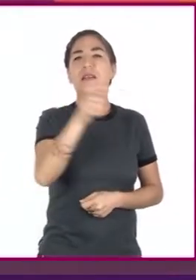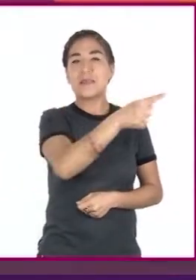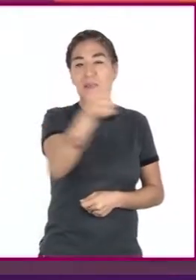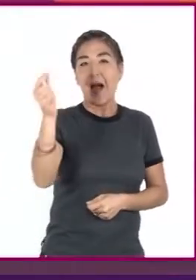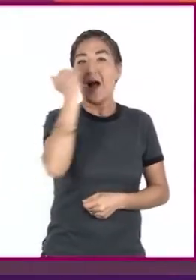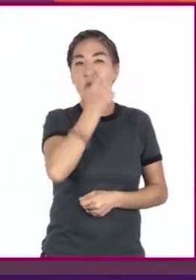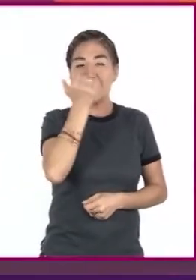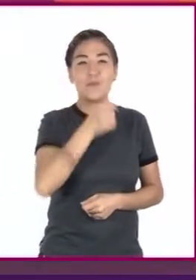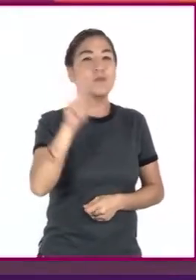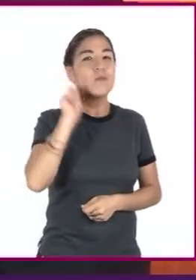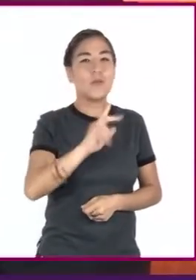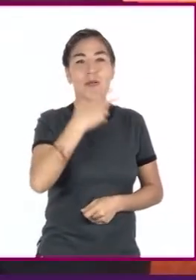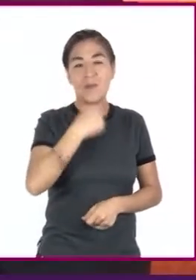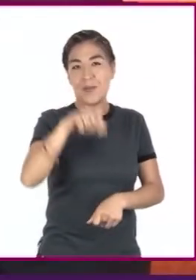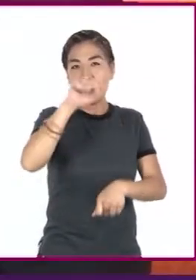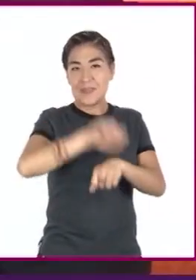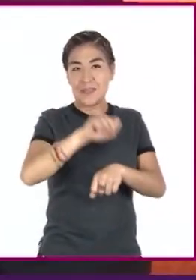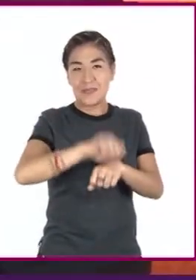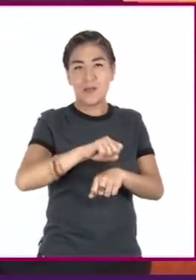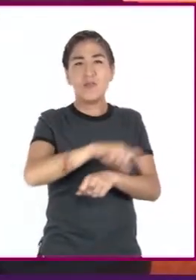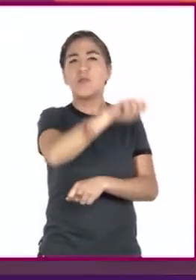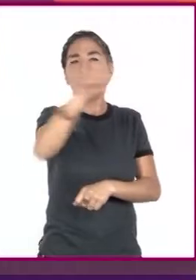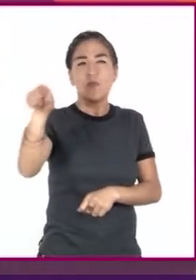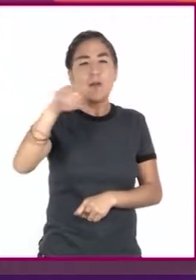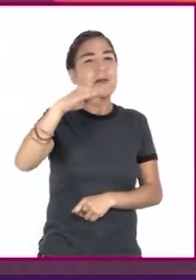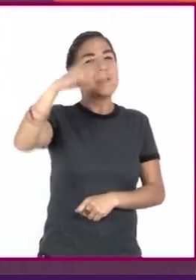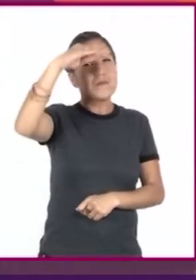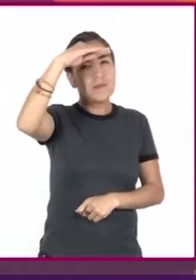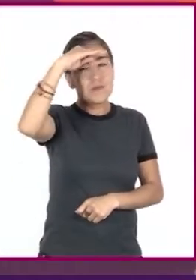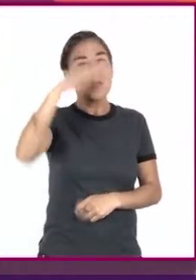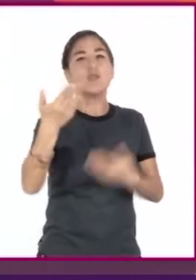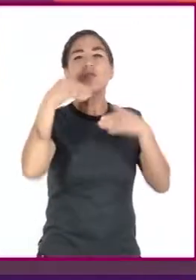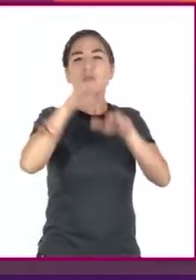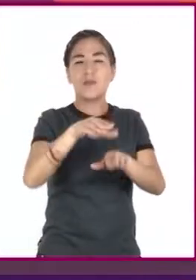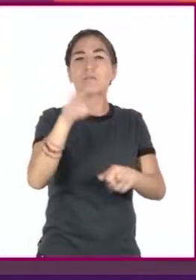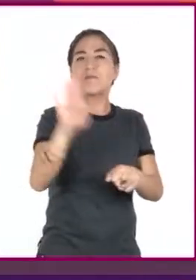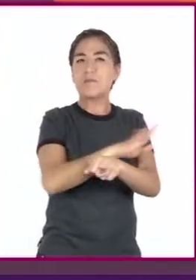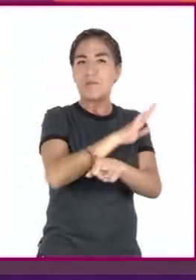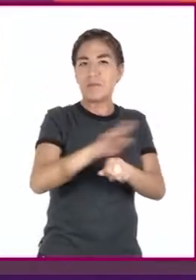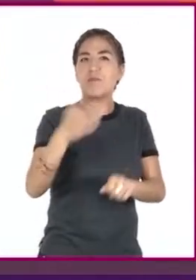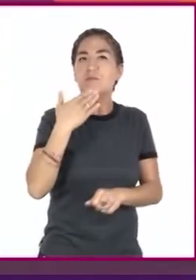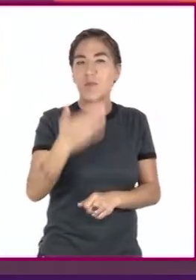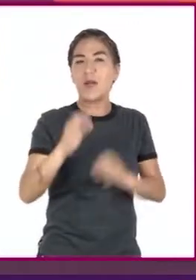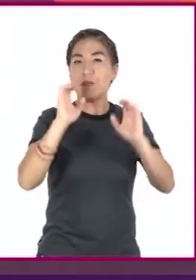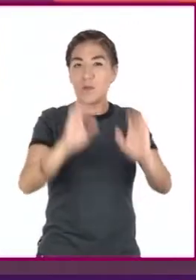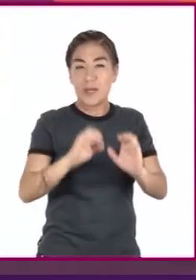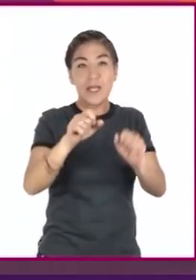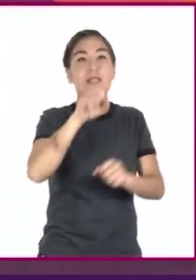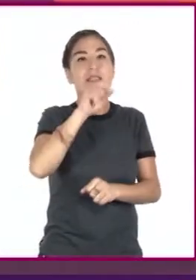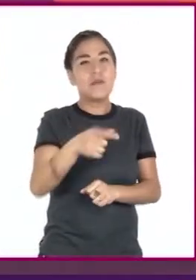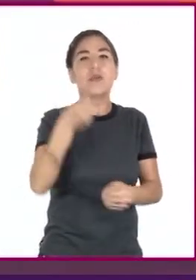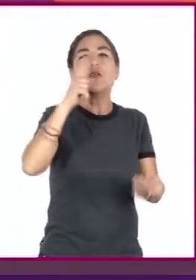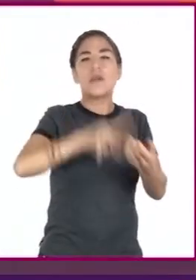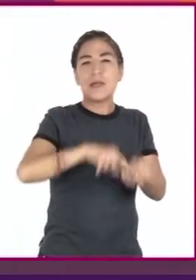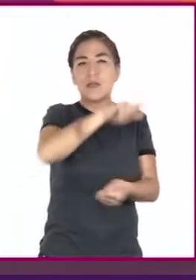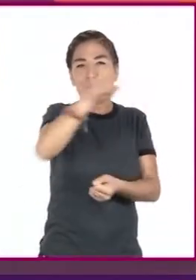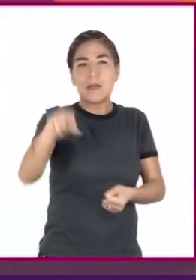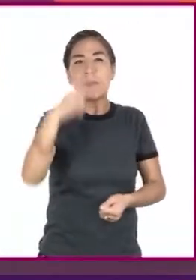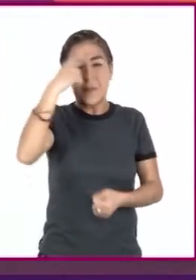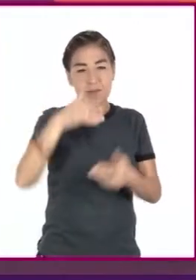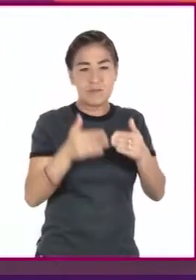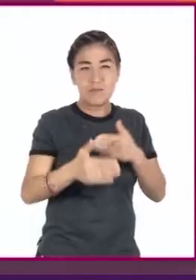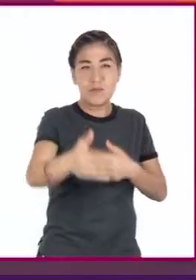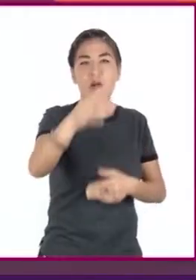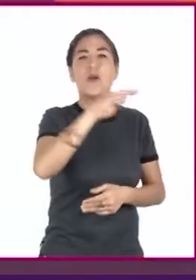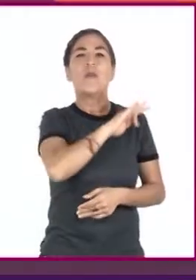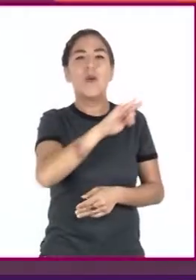alumnas y alumnos de secundaria reflexionen sobre sus beneficios y busquen desarrollar hábitos que